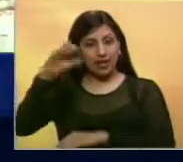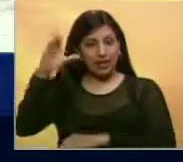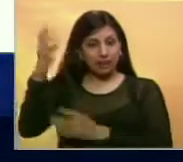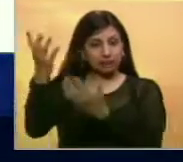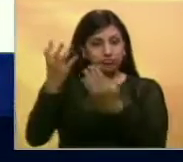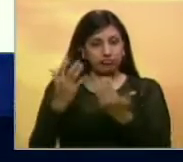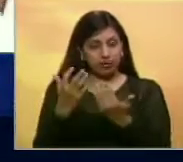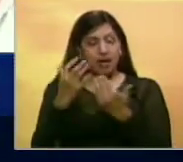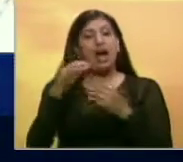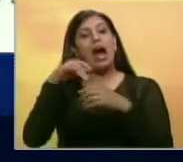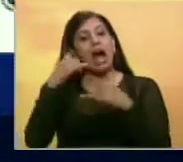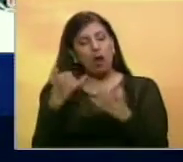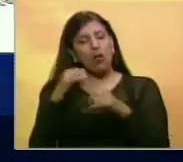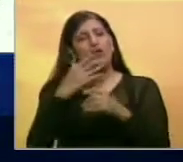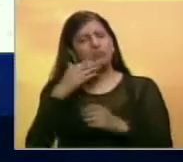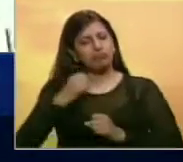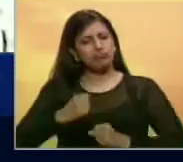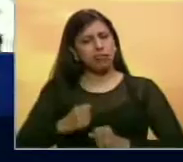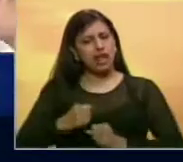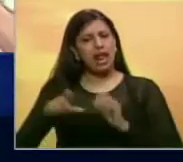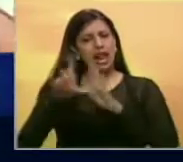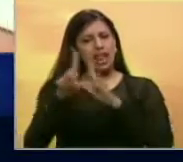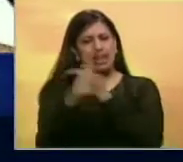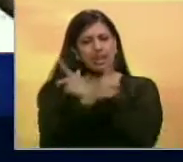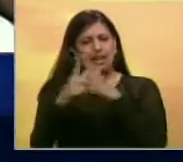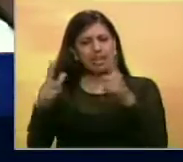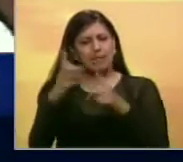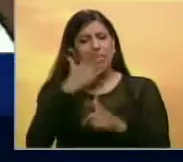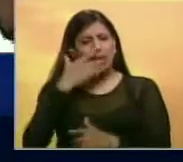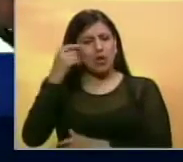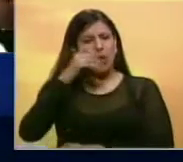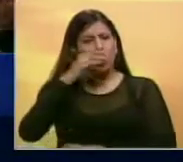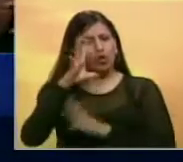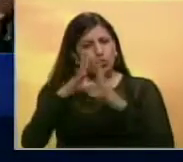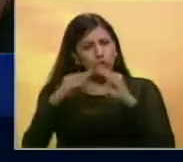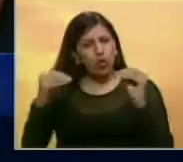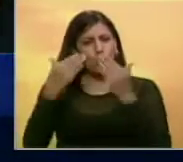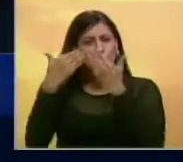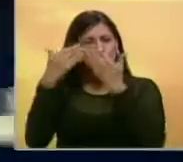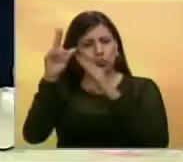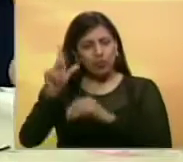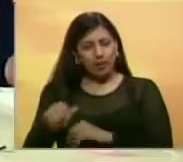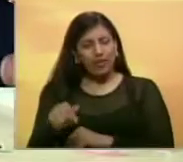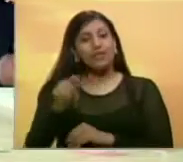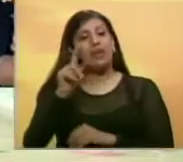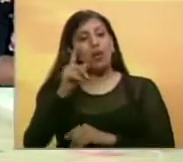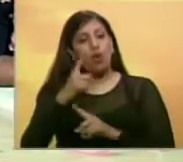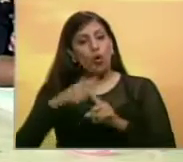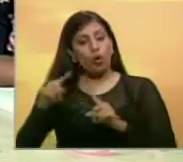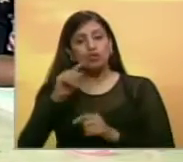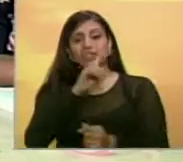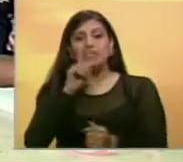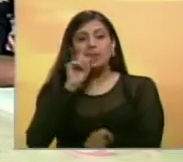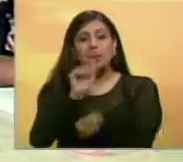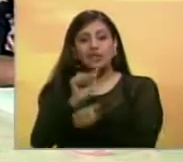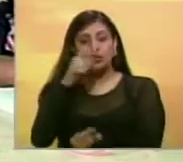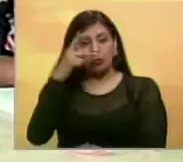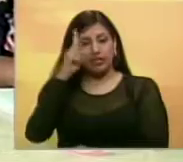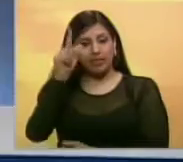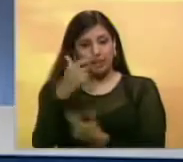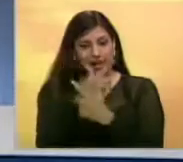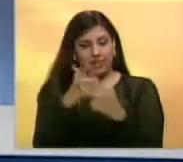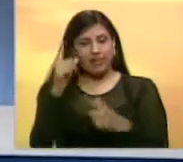mantienen firme su intención de impulsar la ley de amnistía para liberar a todos los estudiantes y a los otros denominados presos